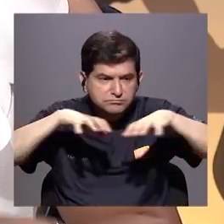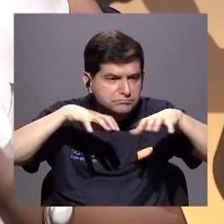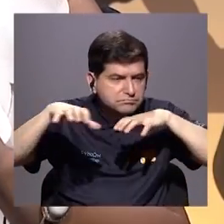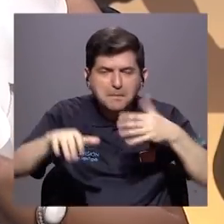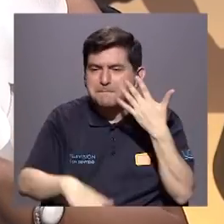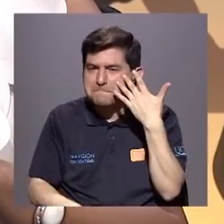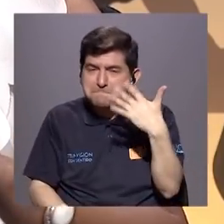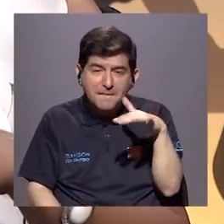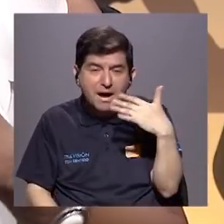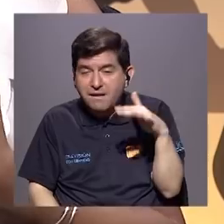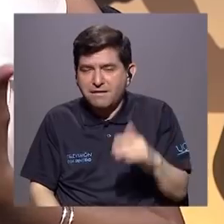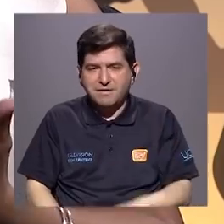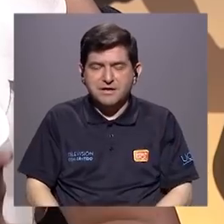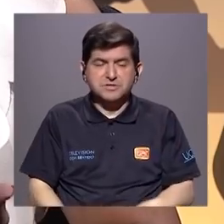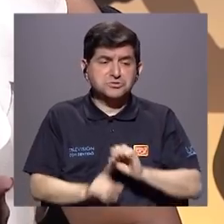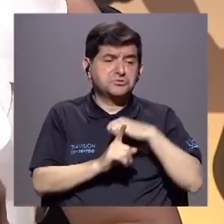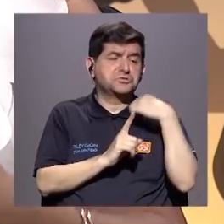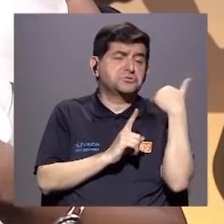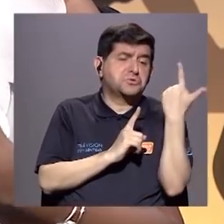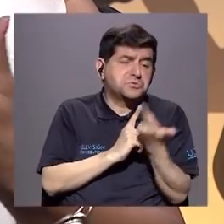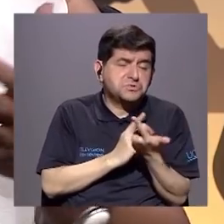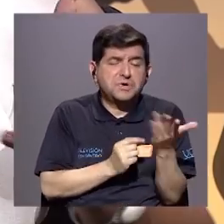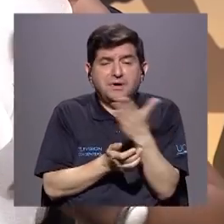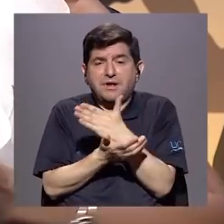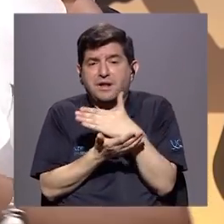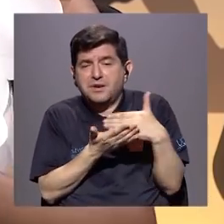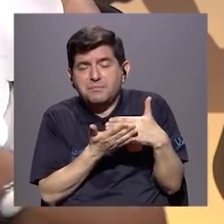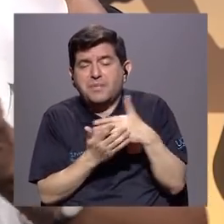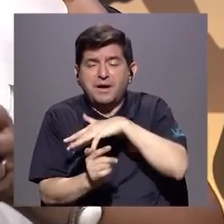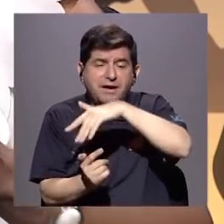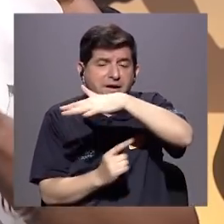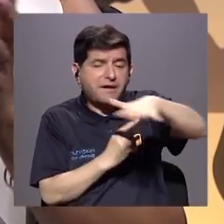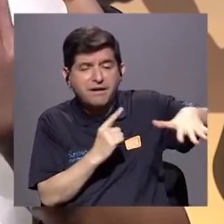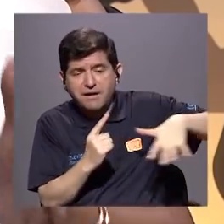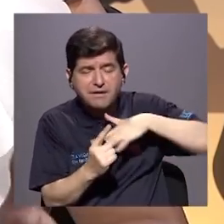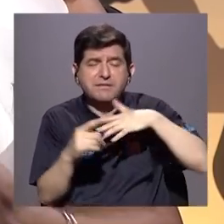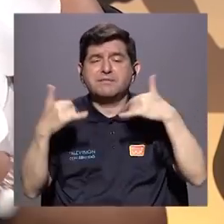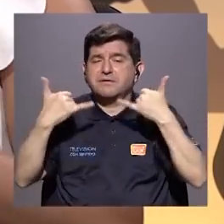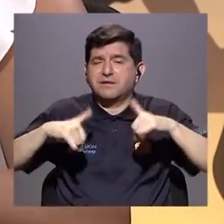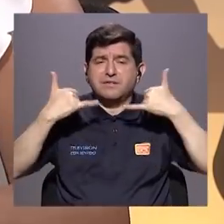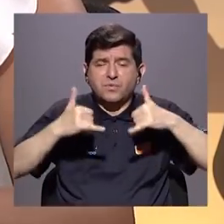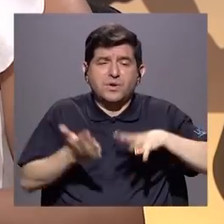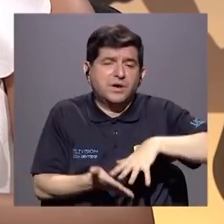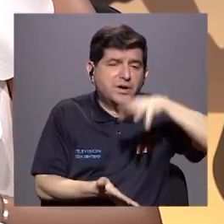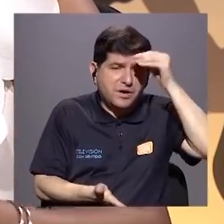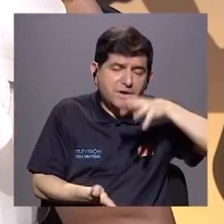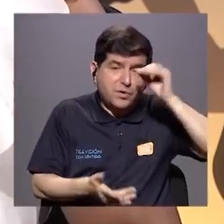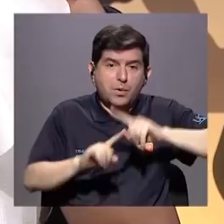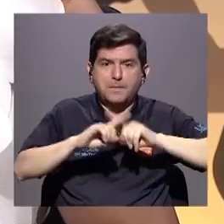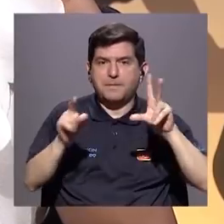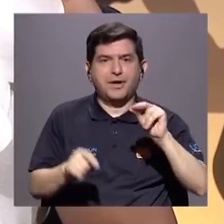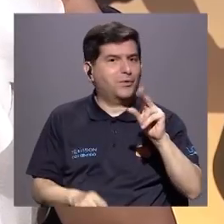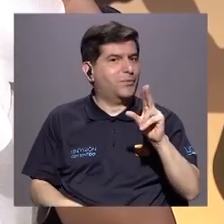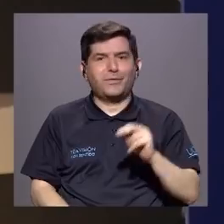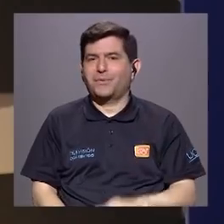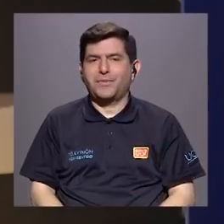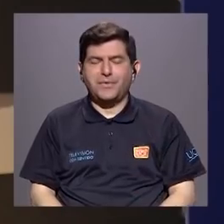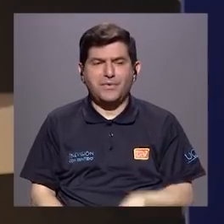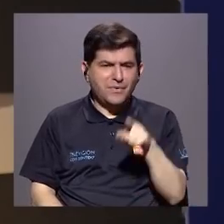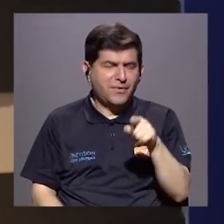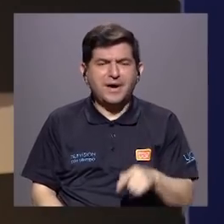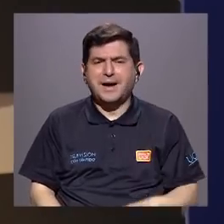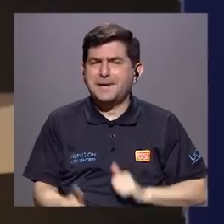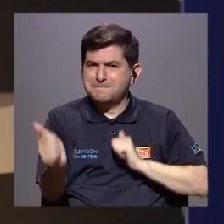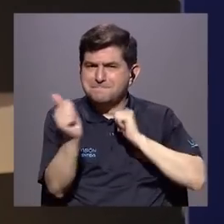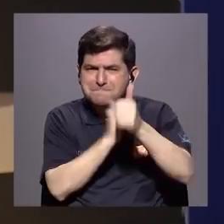dinámicas que parecieran sociales, parte del entorno donde estamos jugando y aprendiendo, pero que no lo son. Cuando